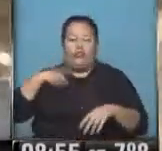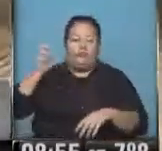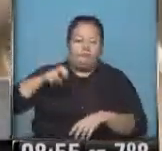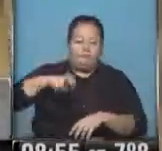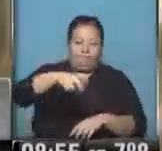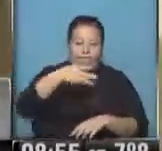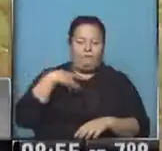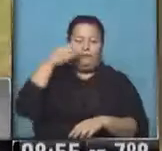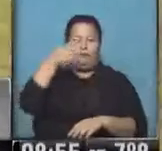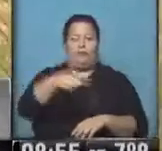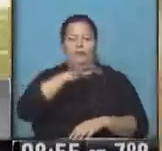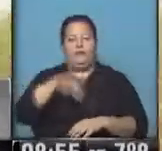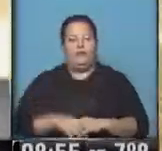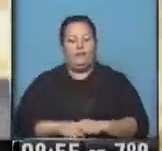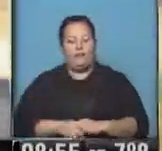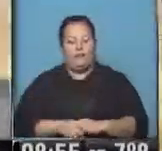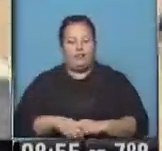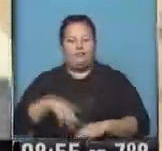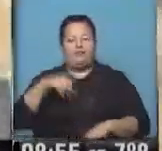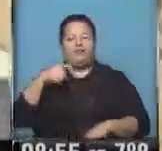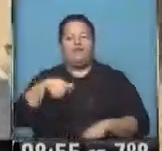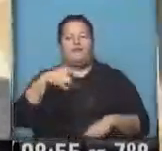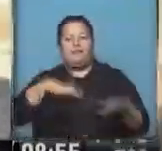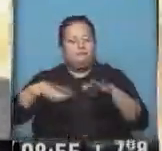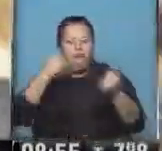hacia el lugar, hay movimiento en el auto.